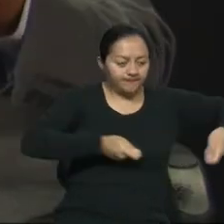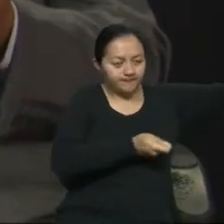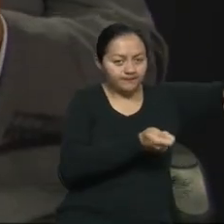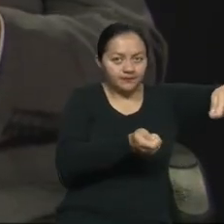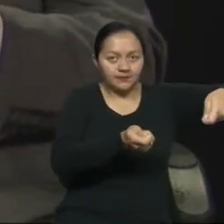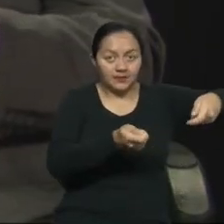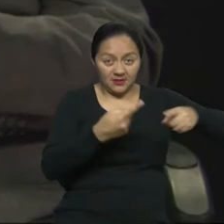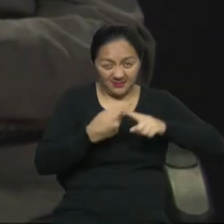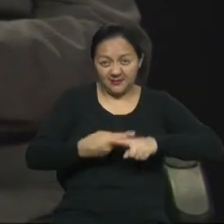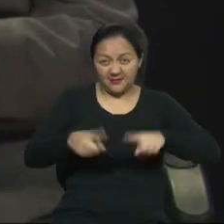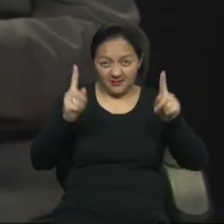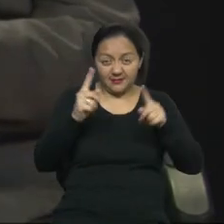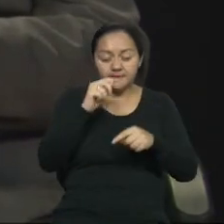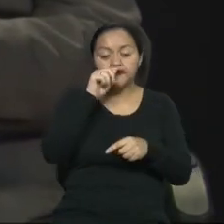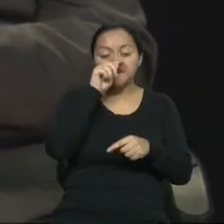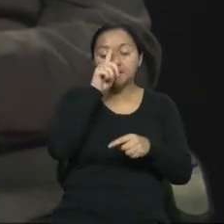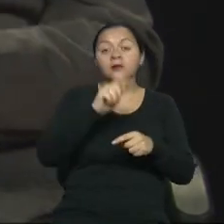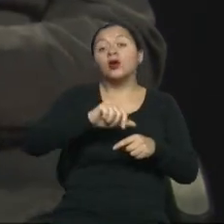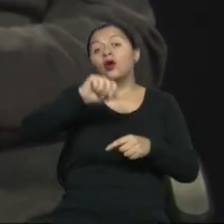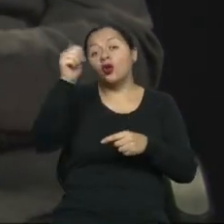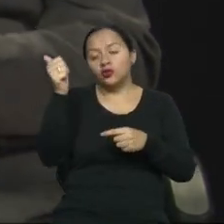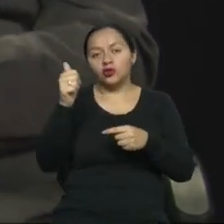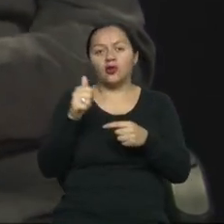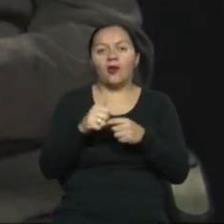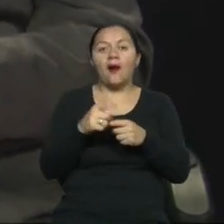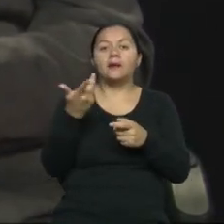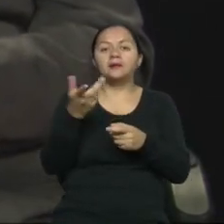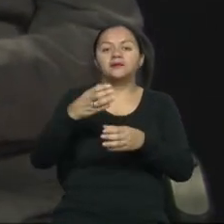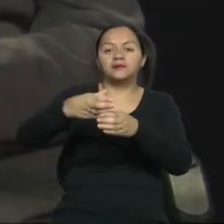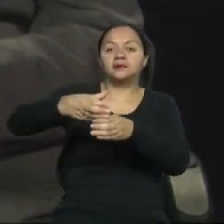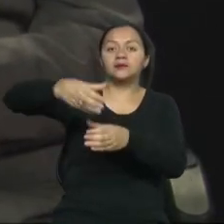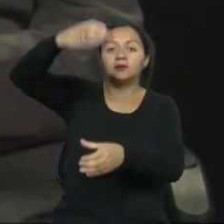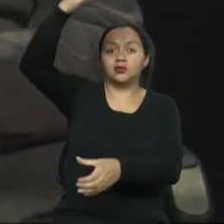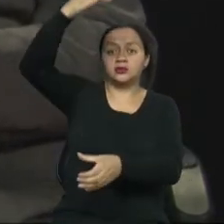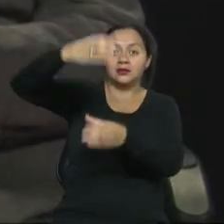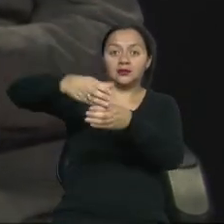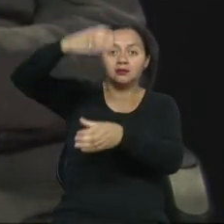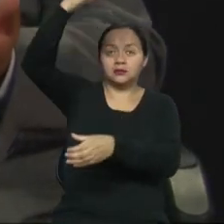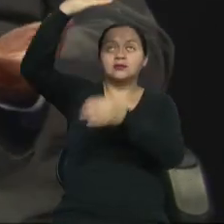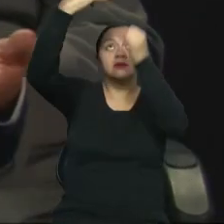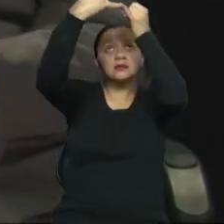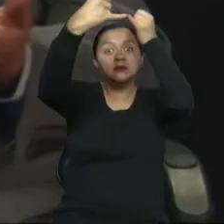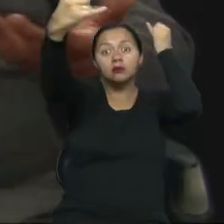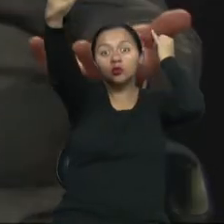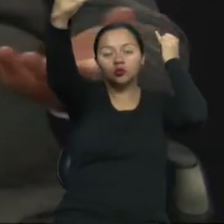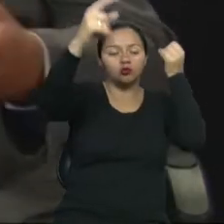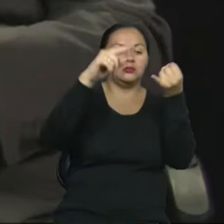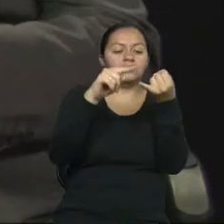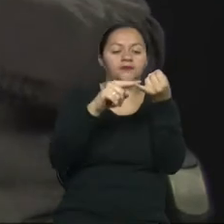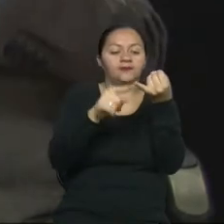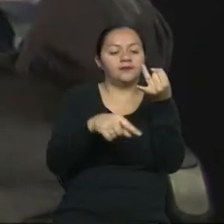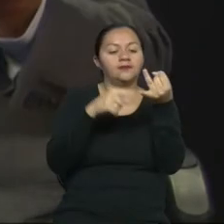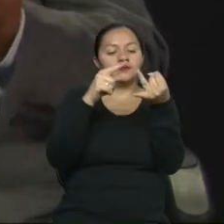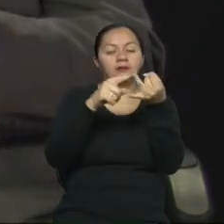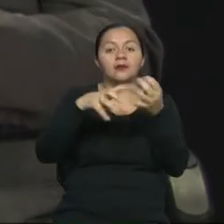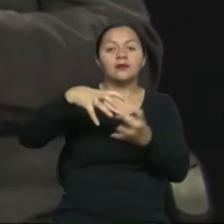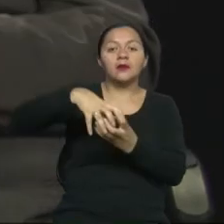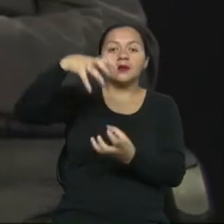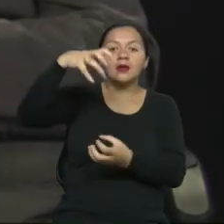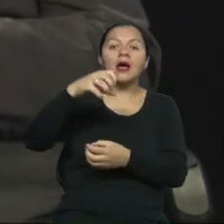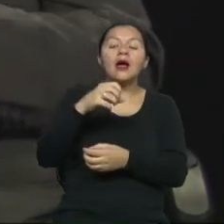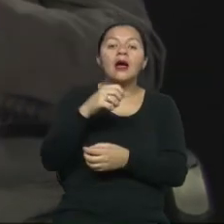Luego, tenemos elementos urbanos, postes en media acera, jardineras. Hidrantes.